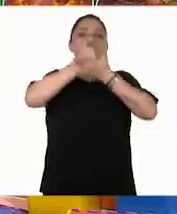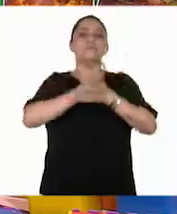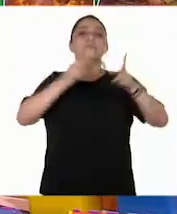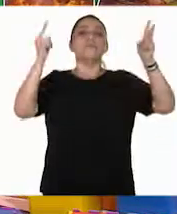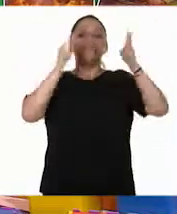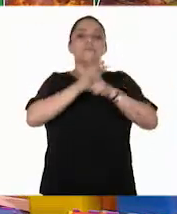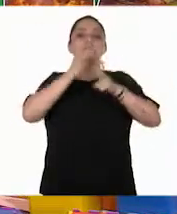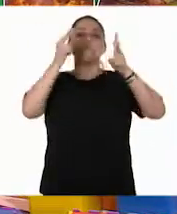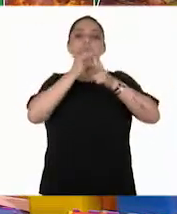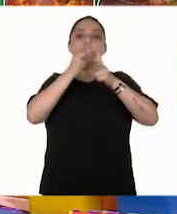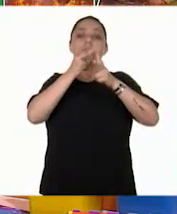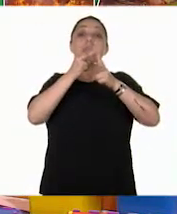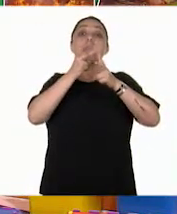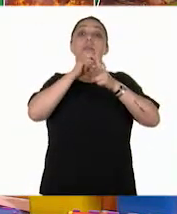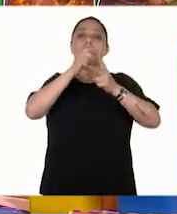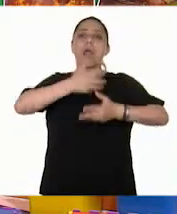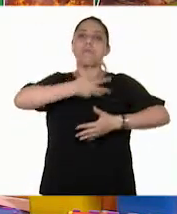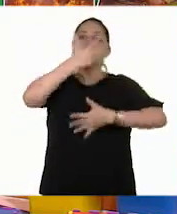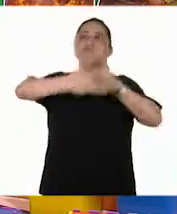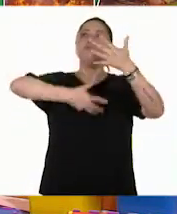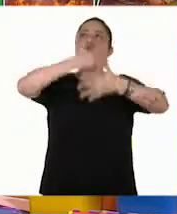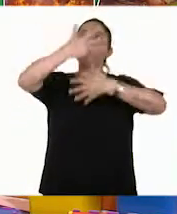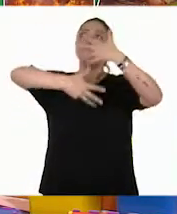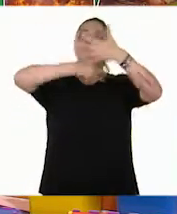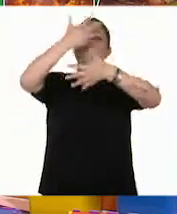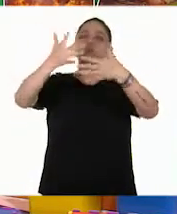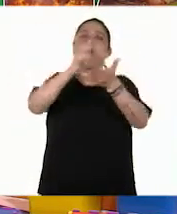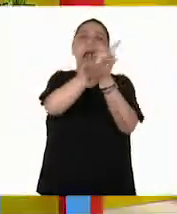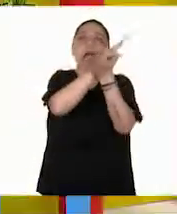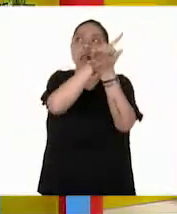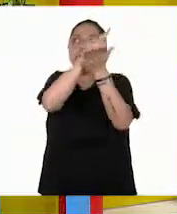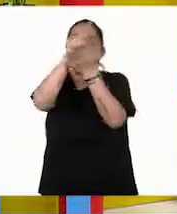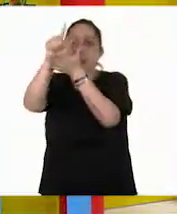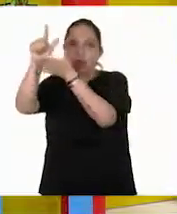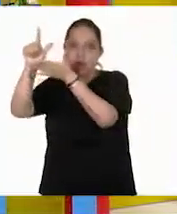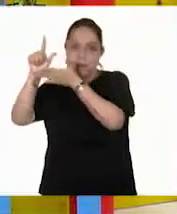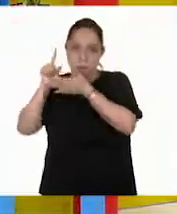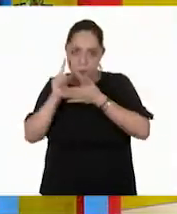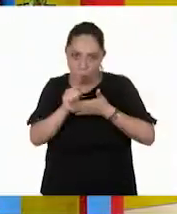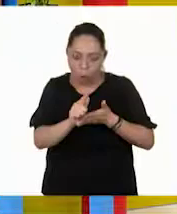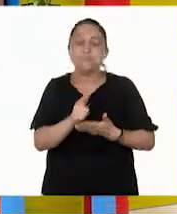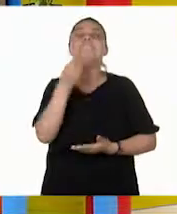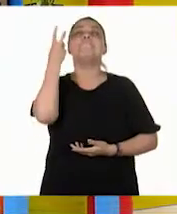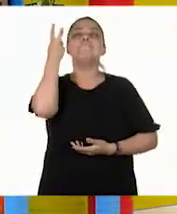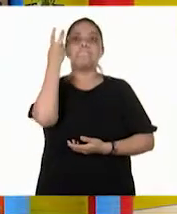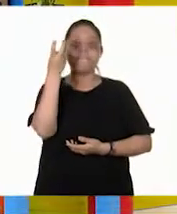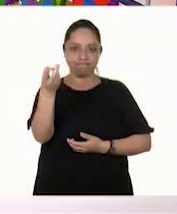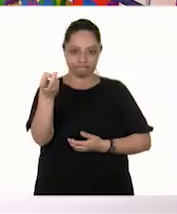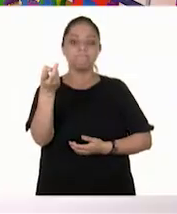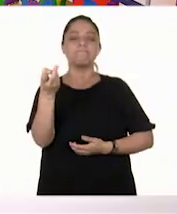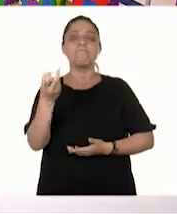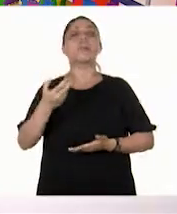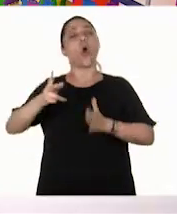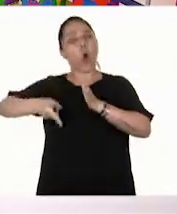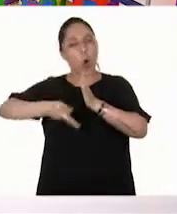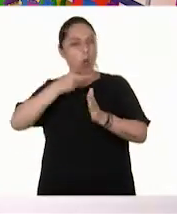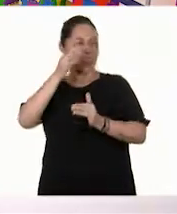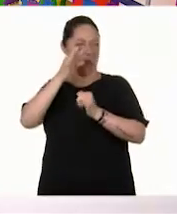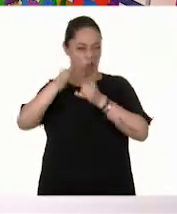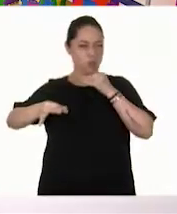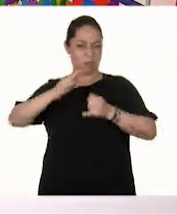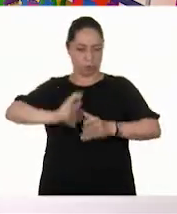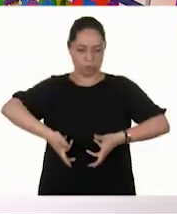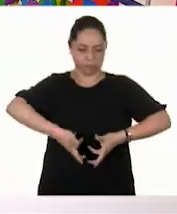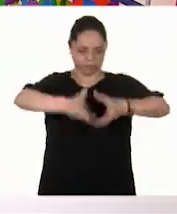el aire de contaminación. Correcto. Exacto. Entonces, vamos a hacer un tiro más, Pepe, por favor. Muy bien.